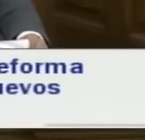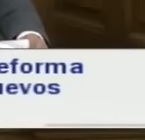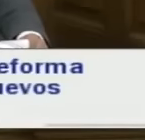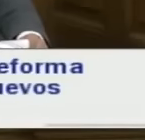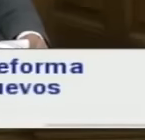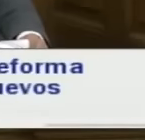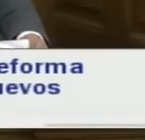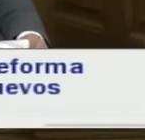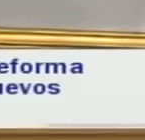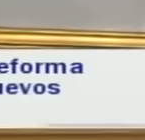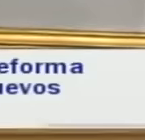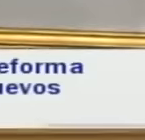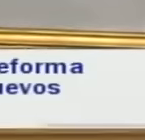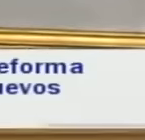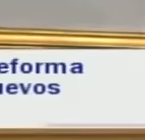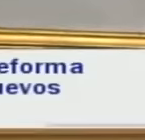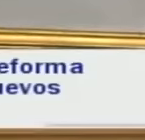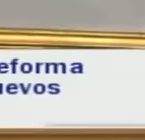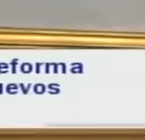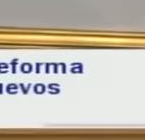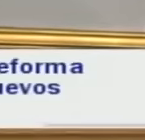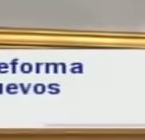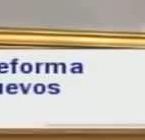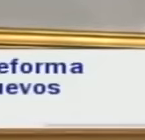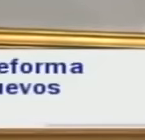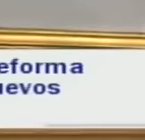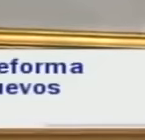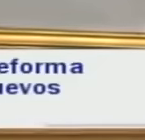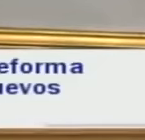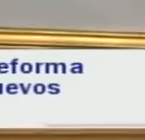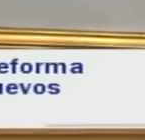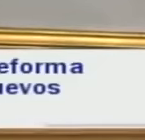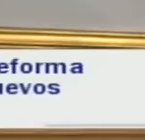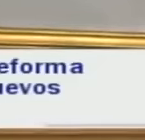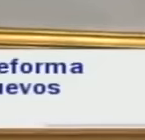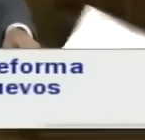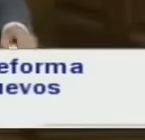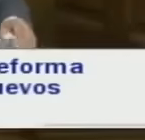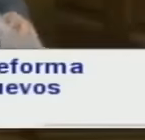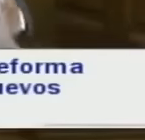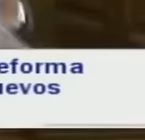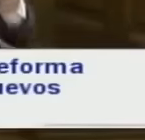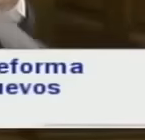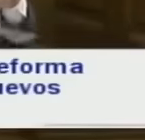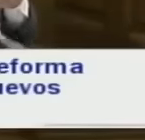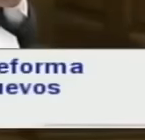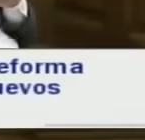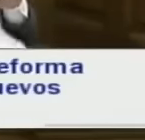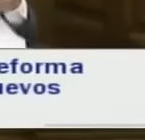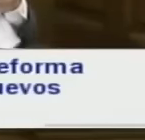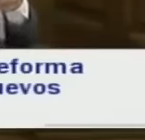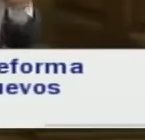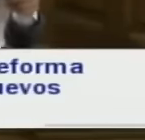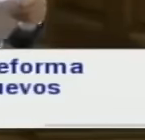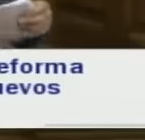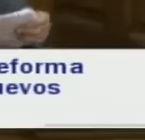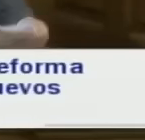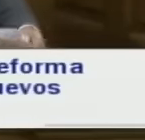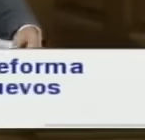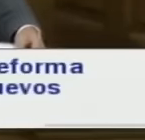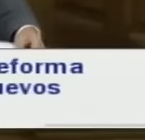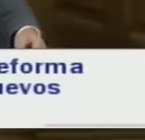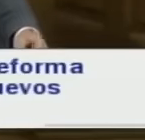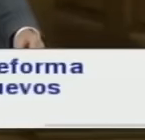en consideración al artículo 17 aprobado siguiente se sugiere aprobar sin modificación el